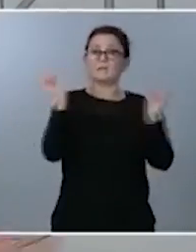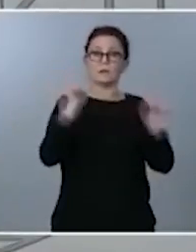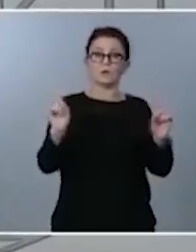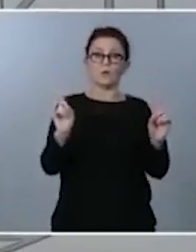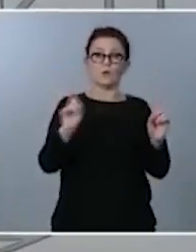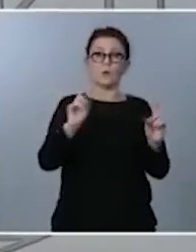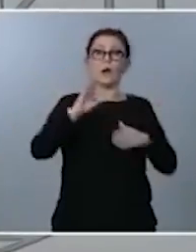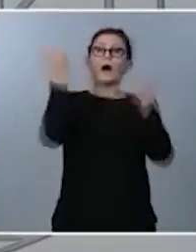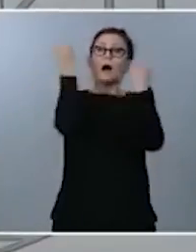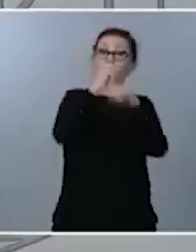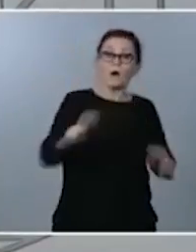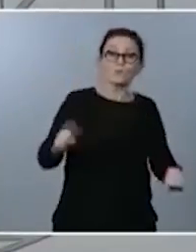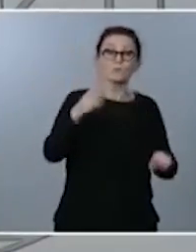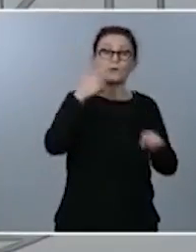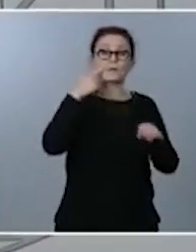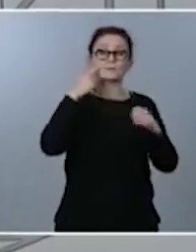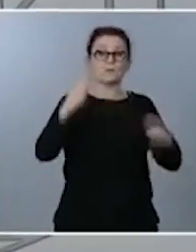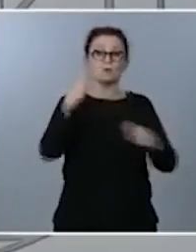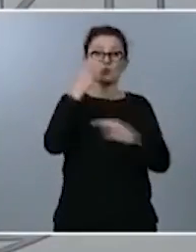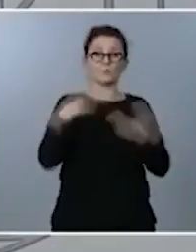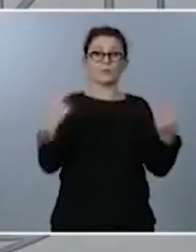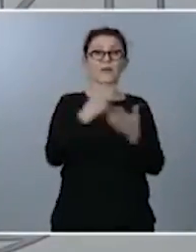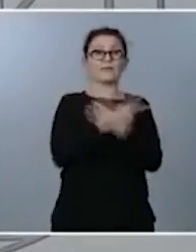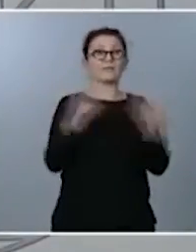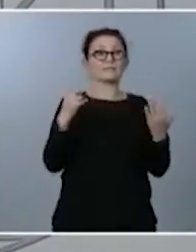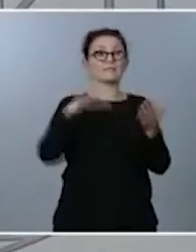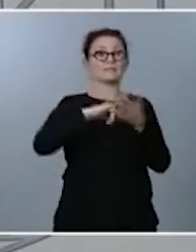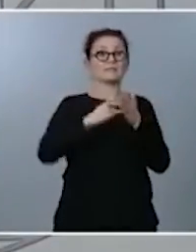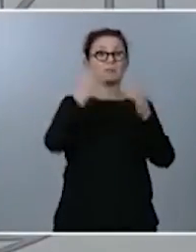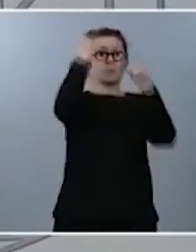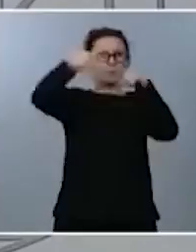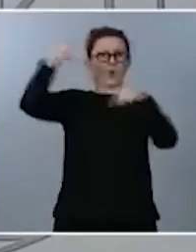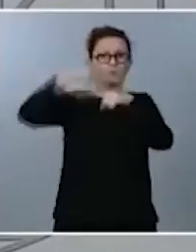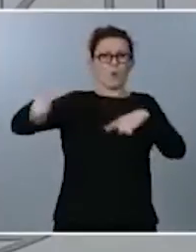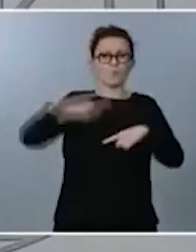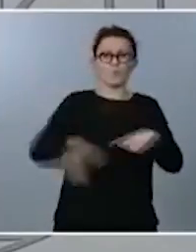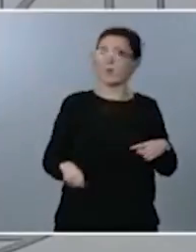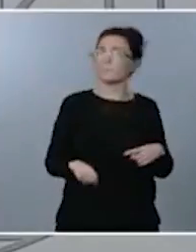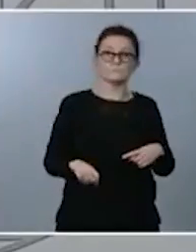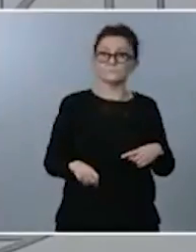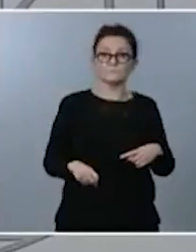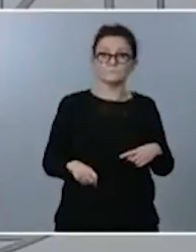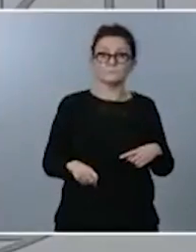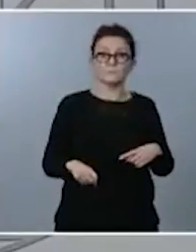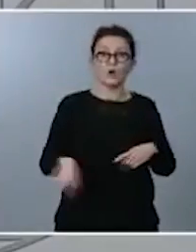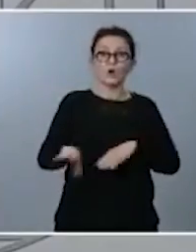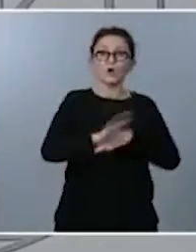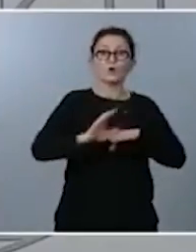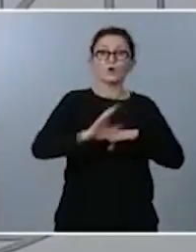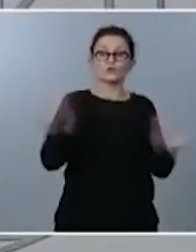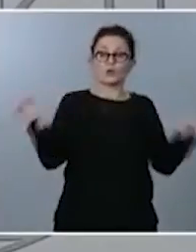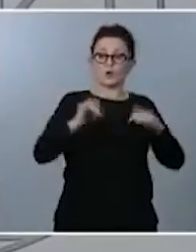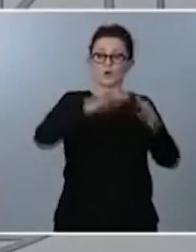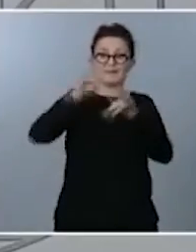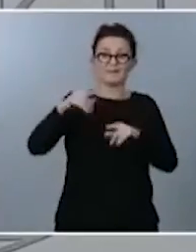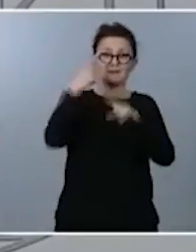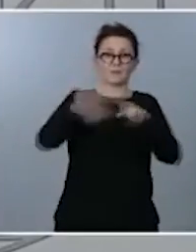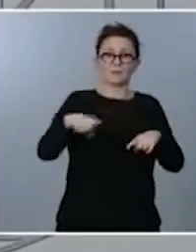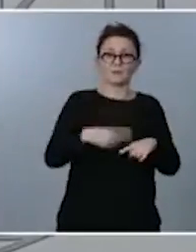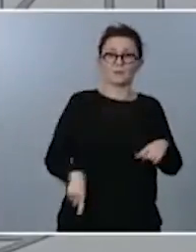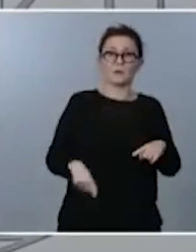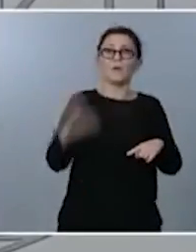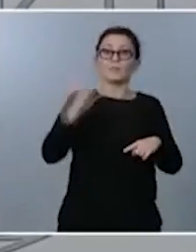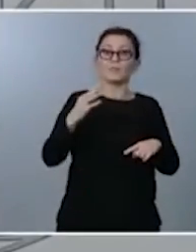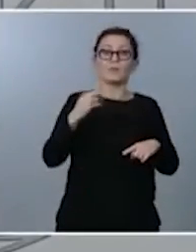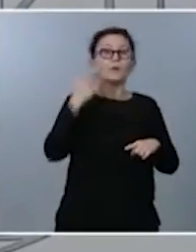son 17 sistemas que no se entiendan o que no se lean un órgano como el Consejo Interterritorial tiene que armonizar los criterios